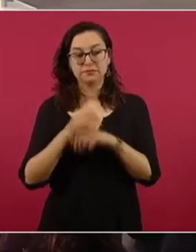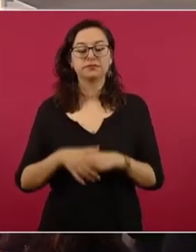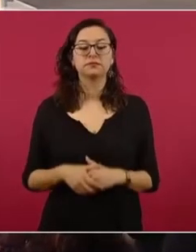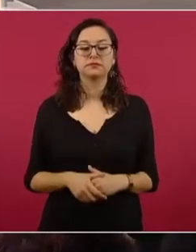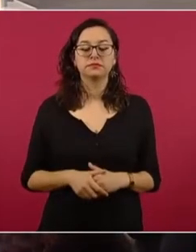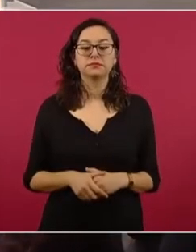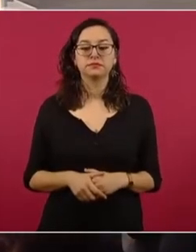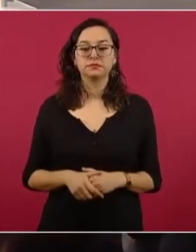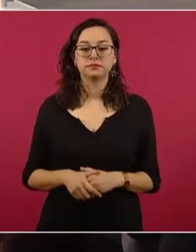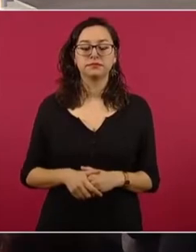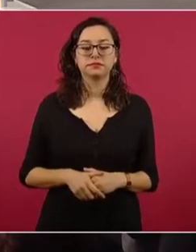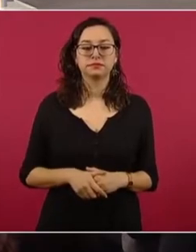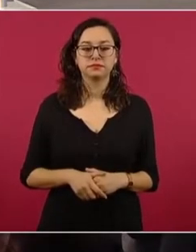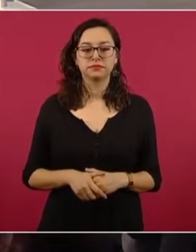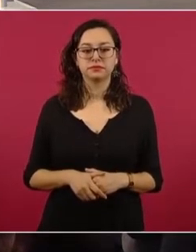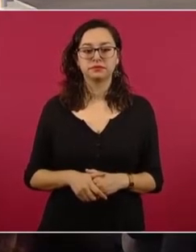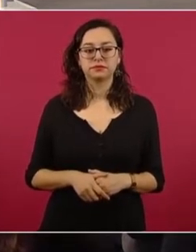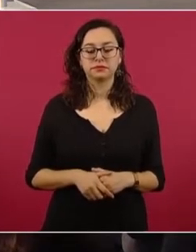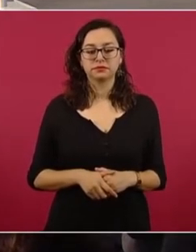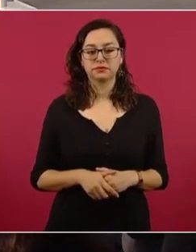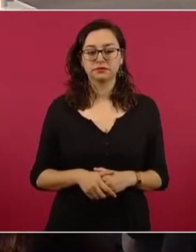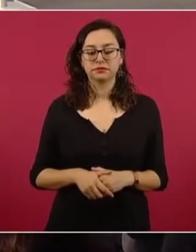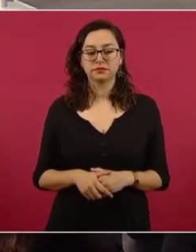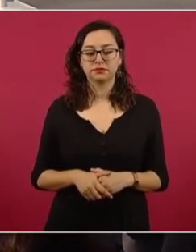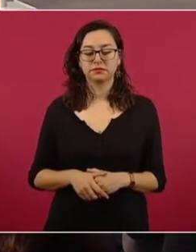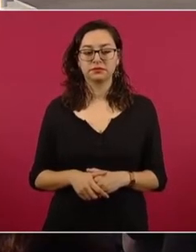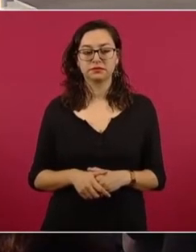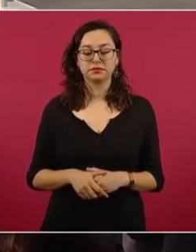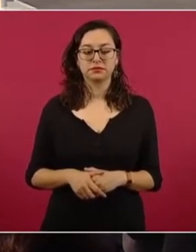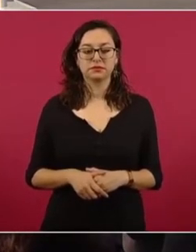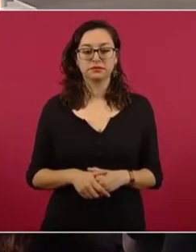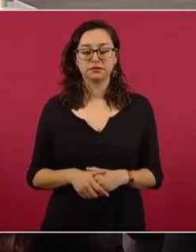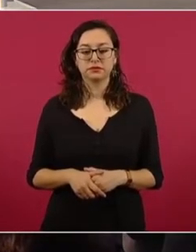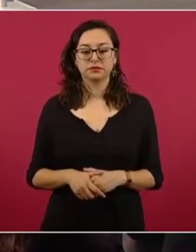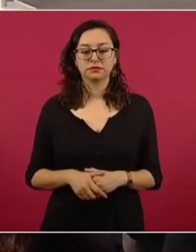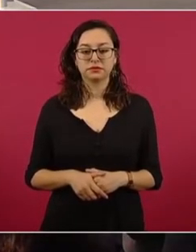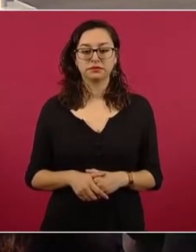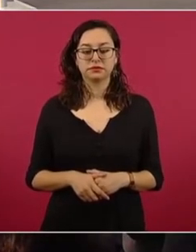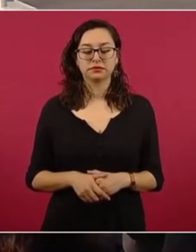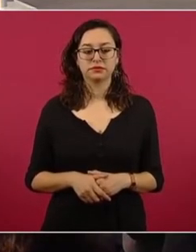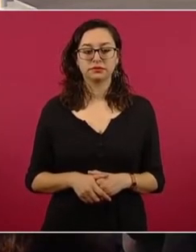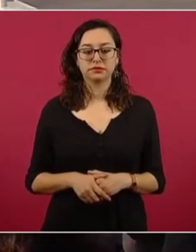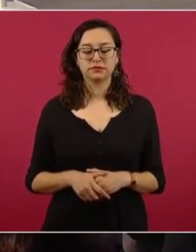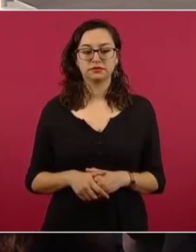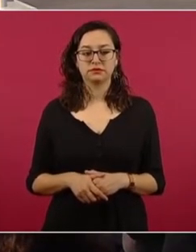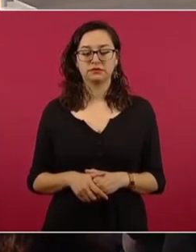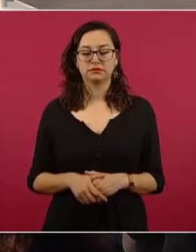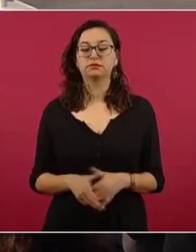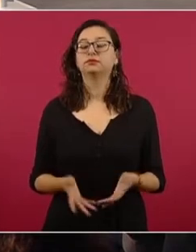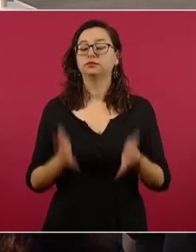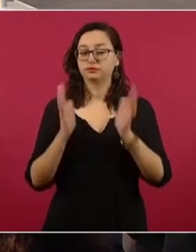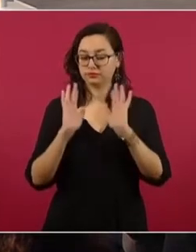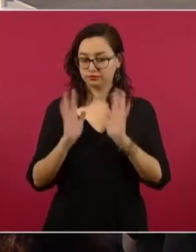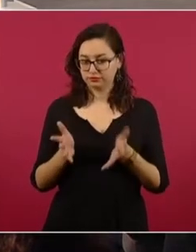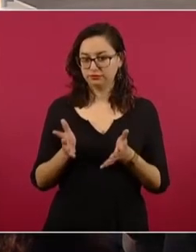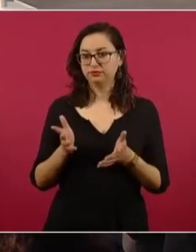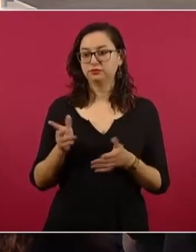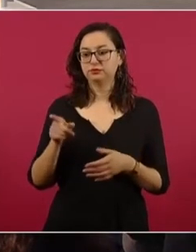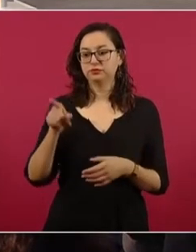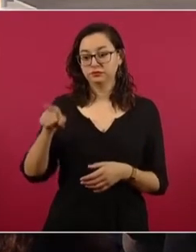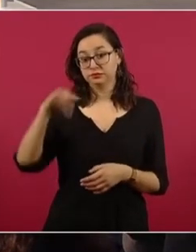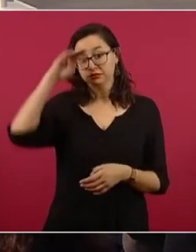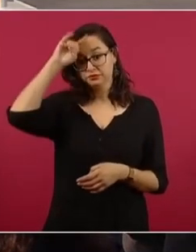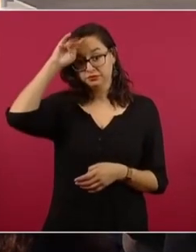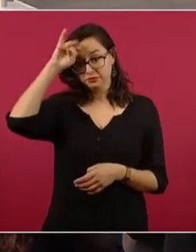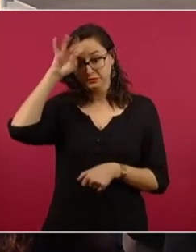Bueno, la anterior, por favor. Ya hubo los oficios de colaboración, lo cual nos da